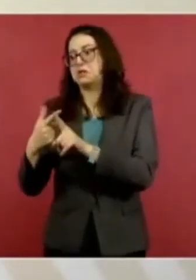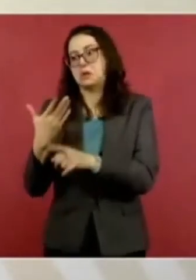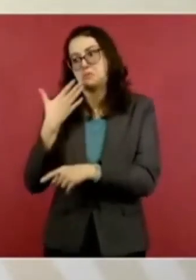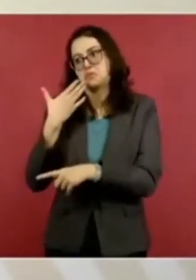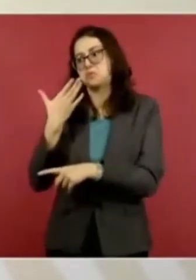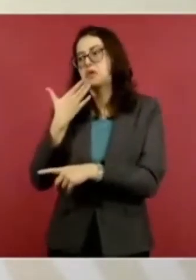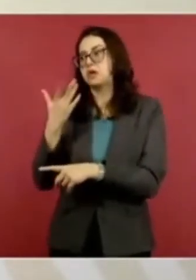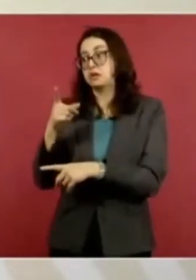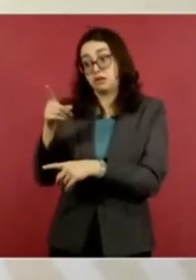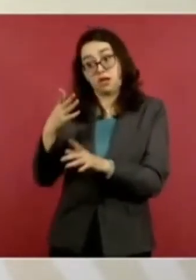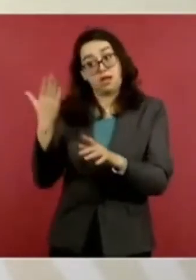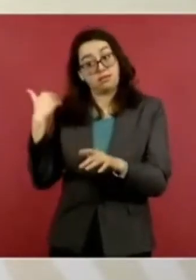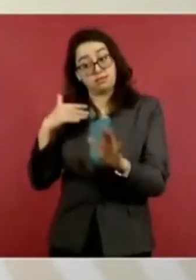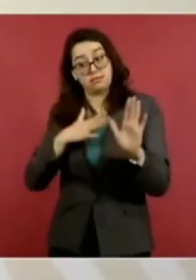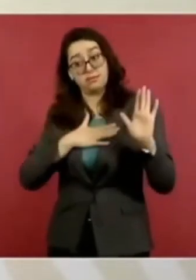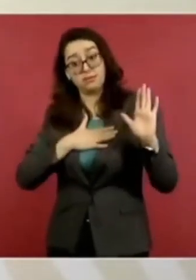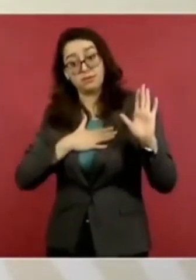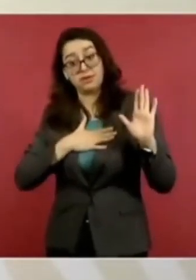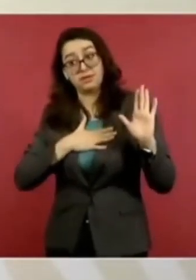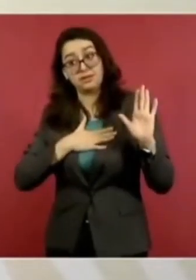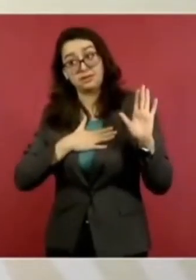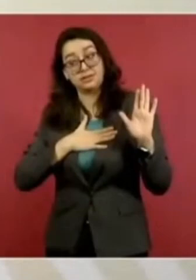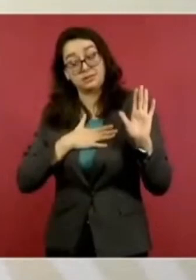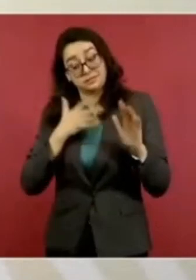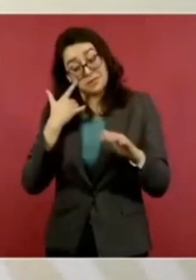Vamos a ver qué sucede.